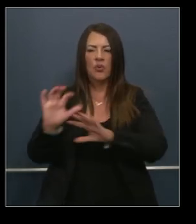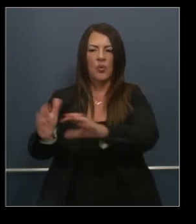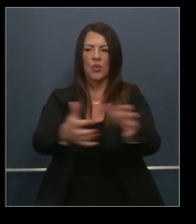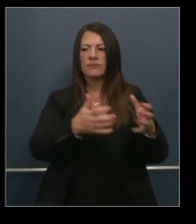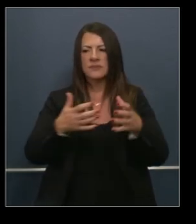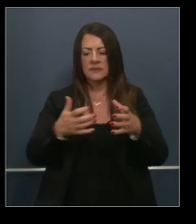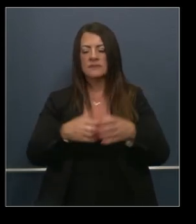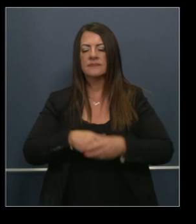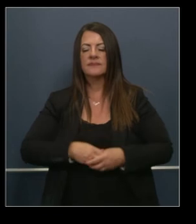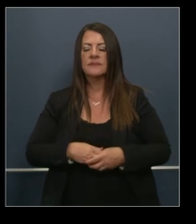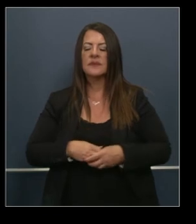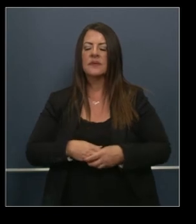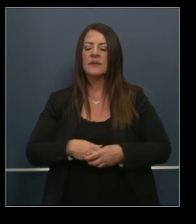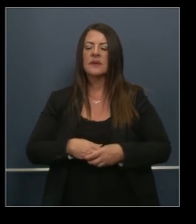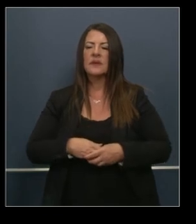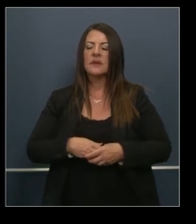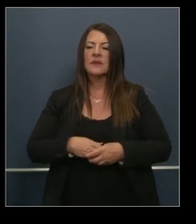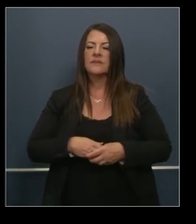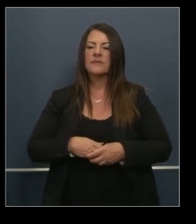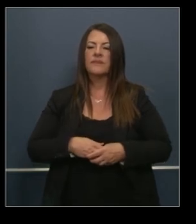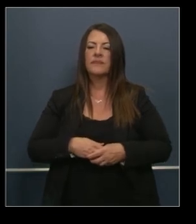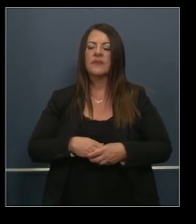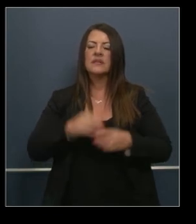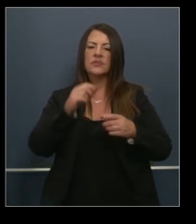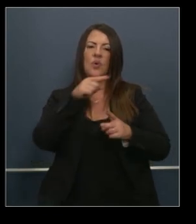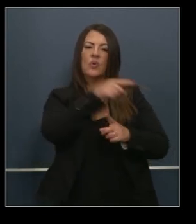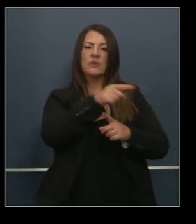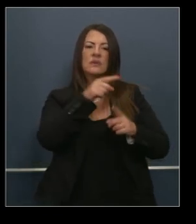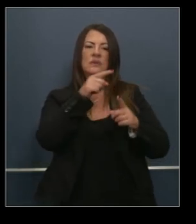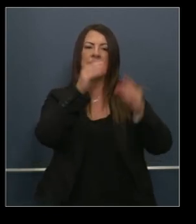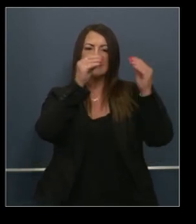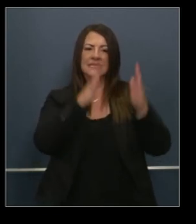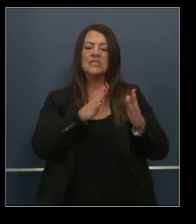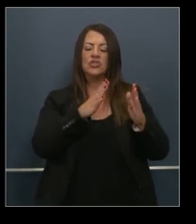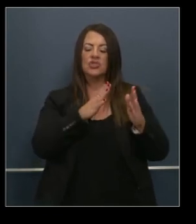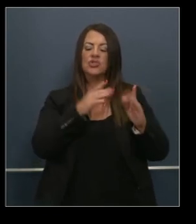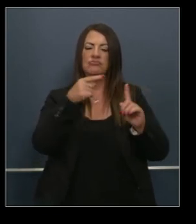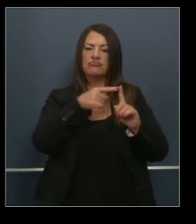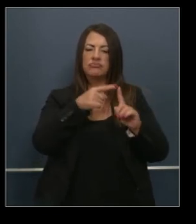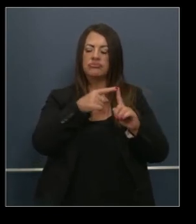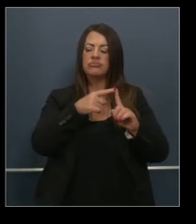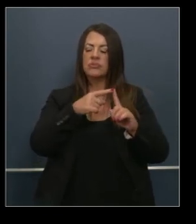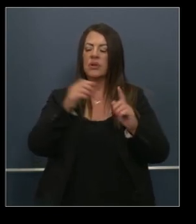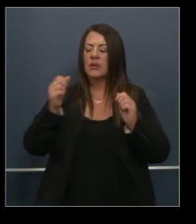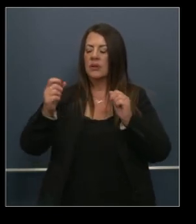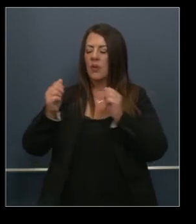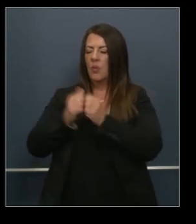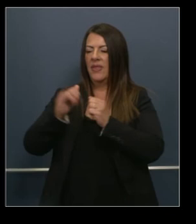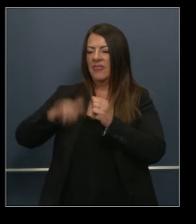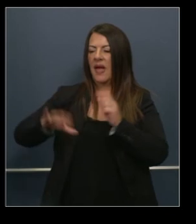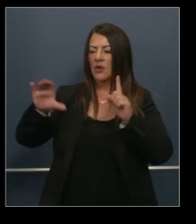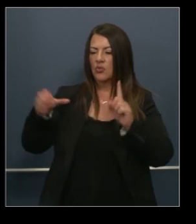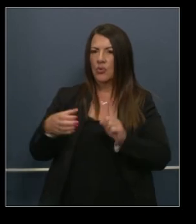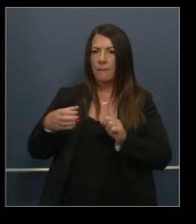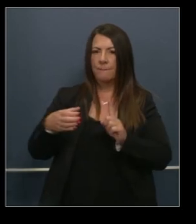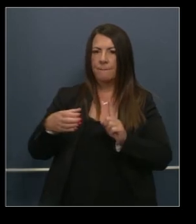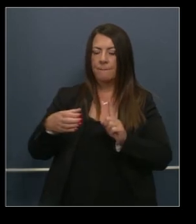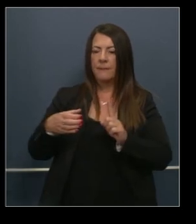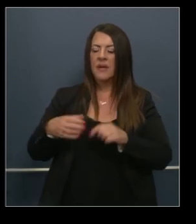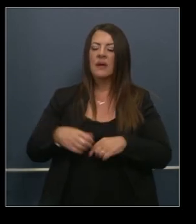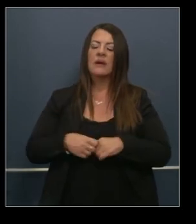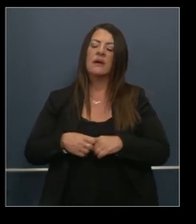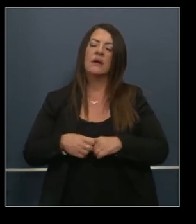grupos y así puedan trabajar con el personal en un aprendizaje en particular